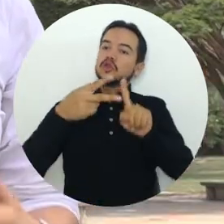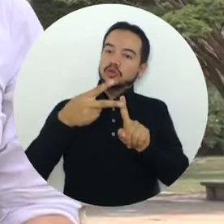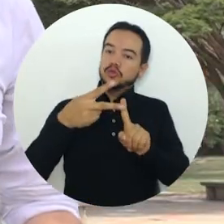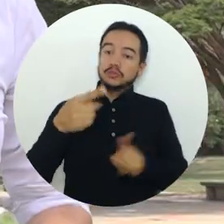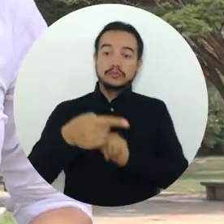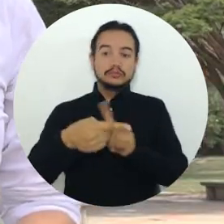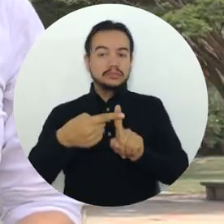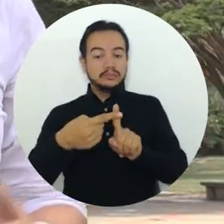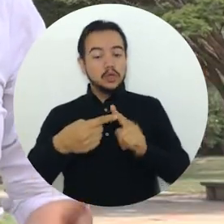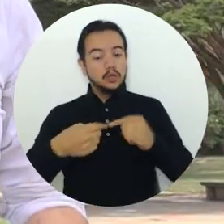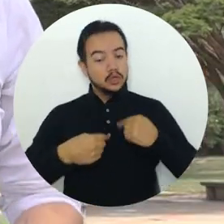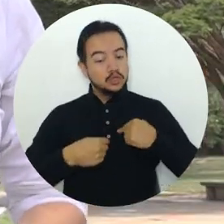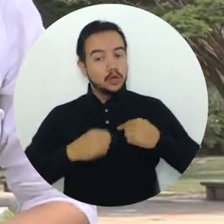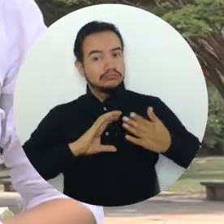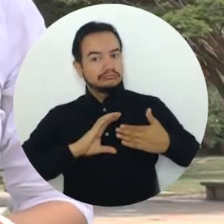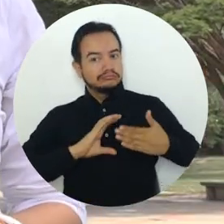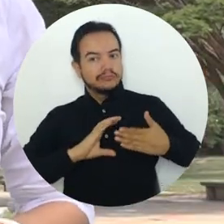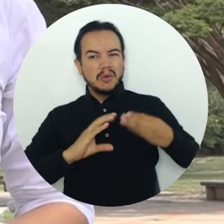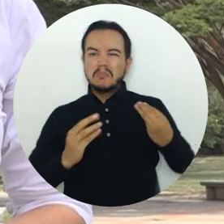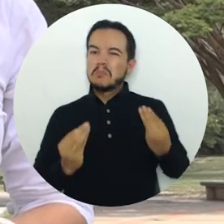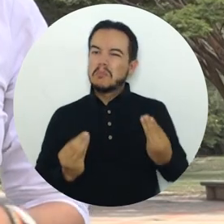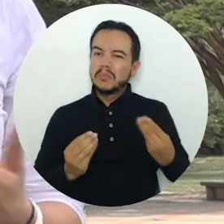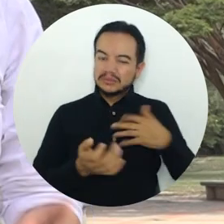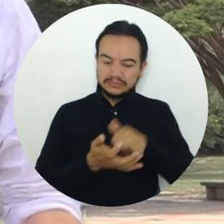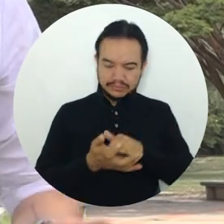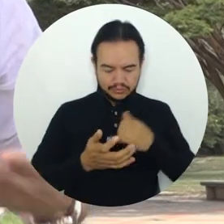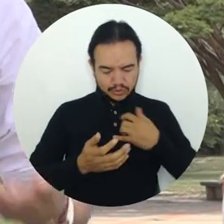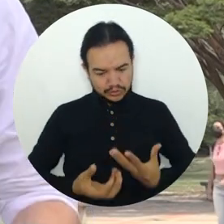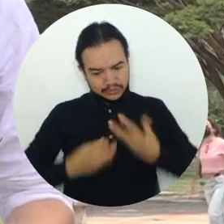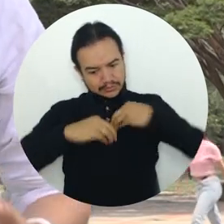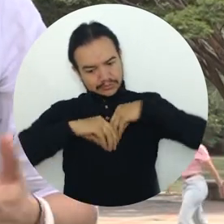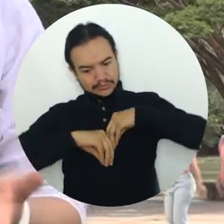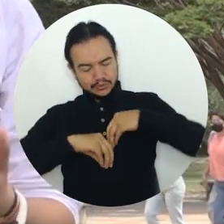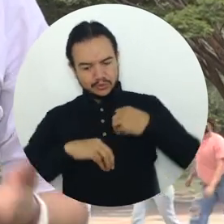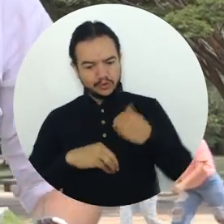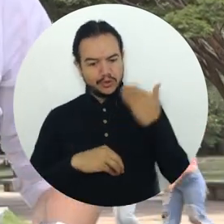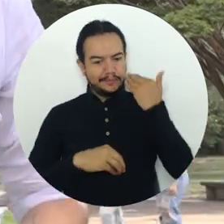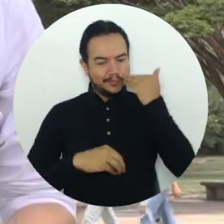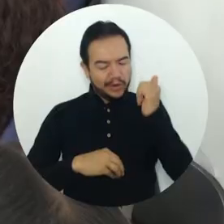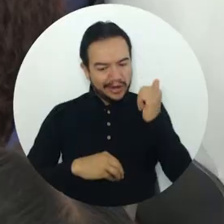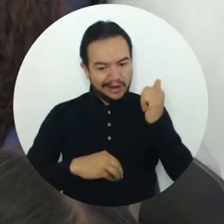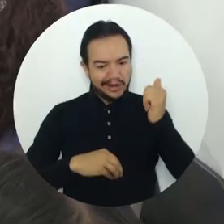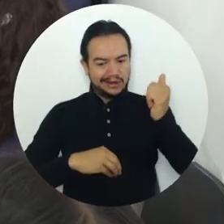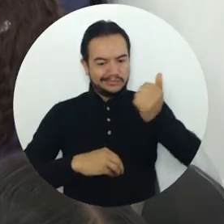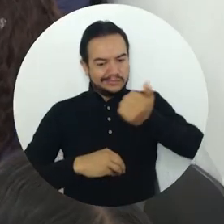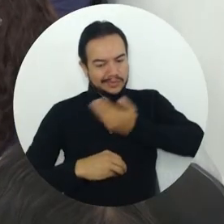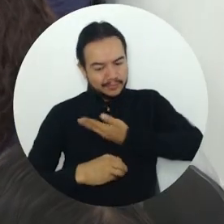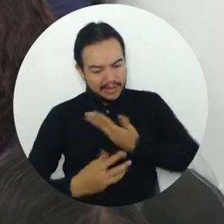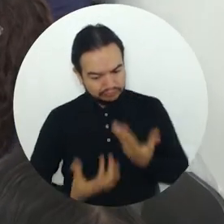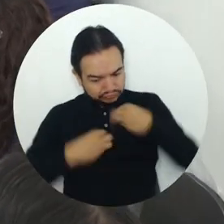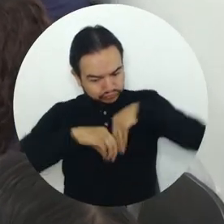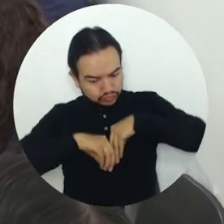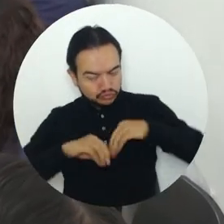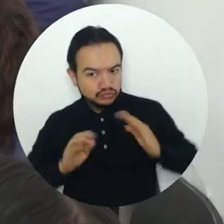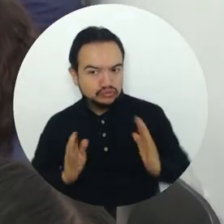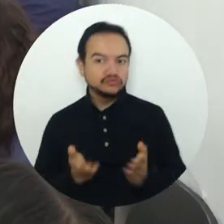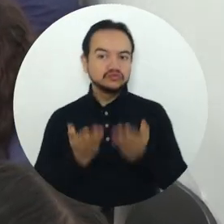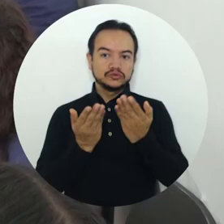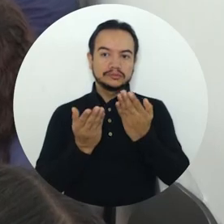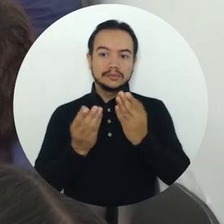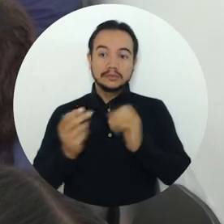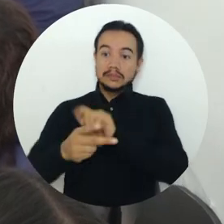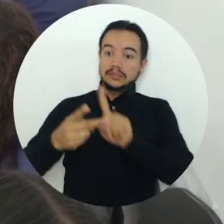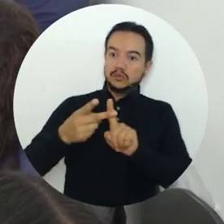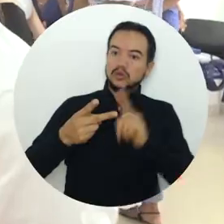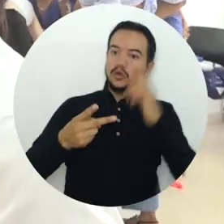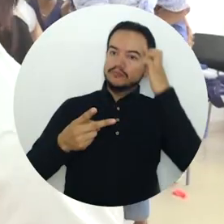va a aportar un gran crecimiento en lo que soy como mujer, en lo que soy como mamá y en lo profesional la visión que tengo desde